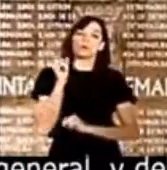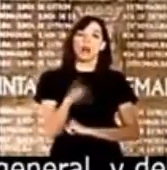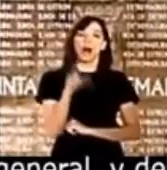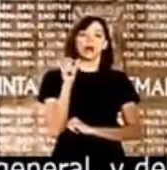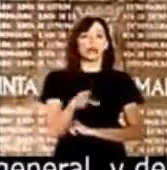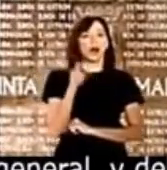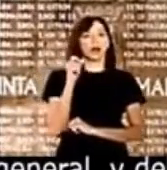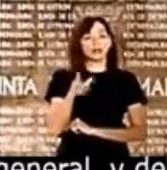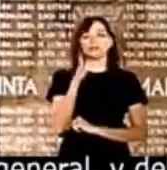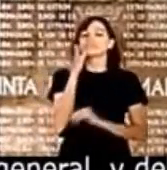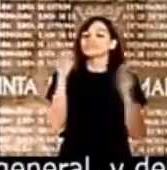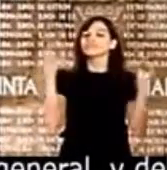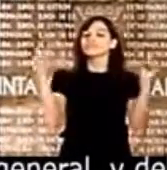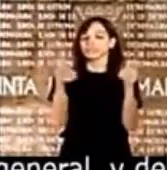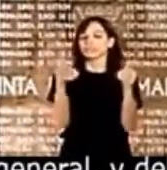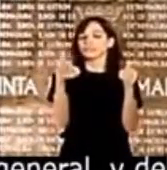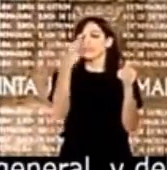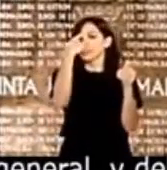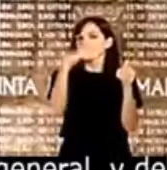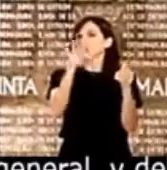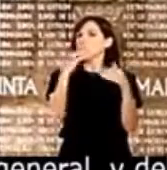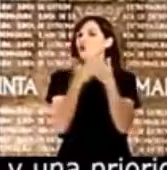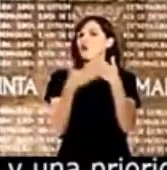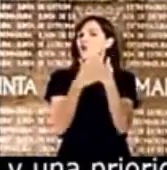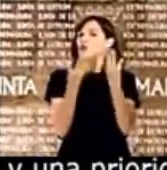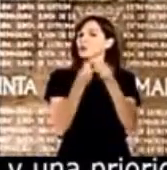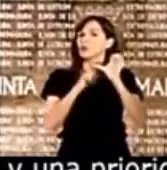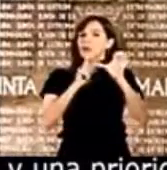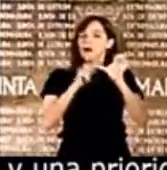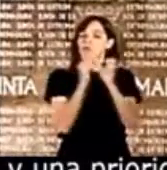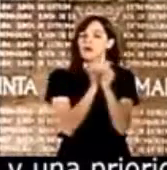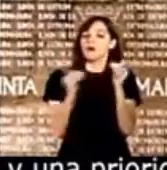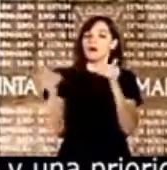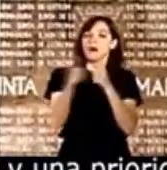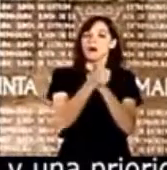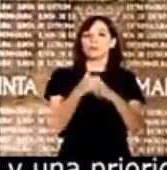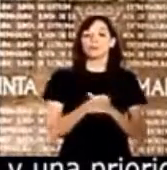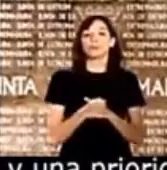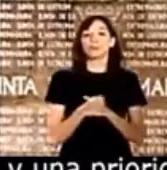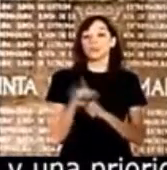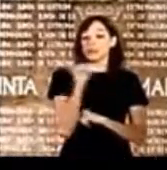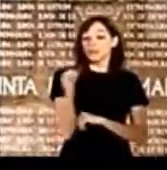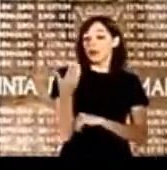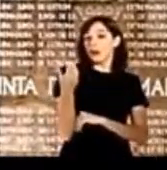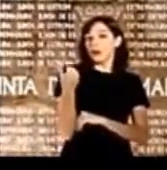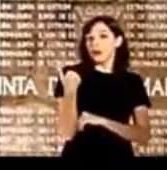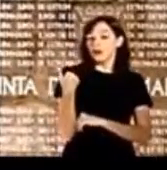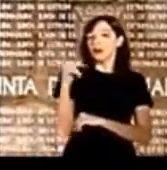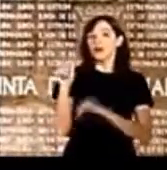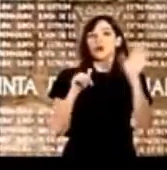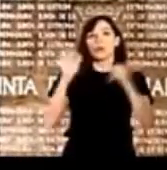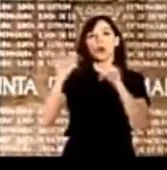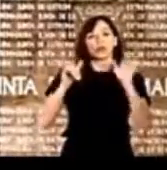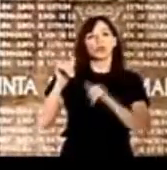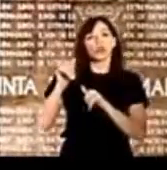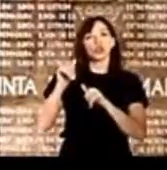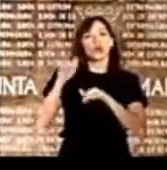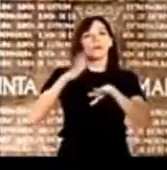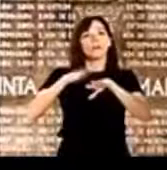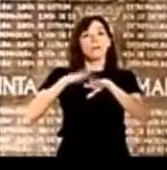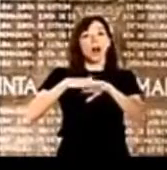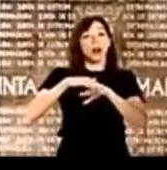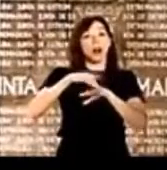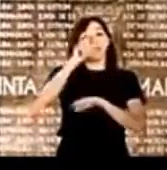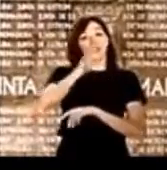decisiones y de la acción del Gobierno de la Junta de Extremadura. Si bien hace unas semanas aprobamos la convocatoria destinada a favorecer el retorno de